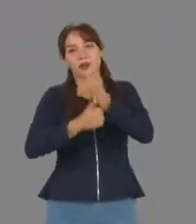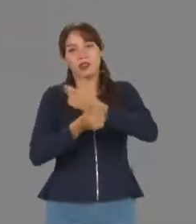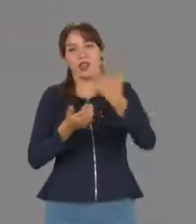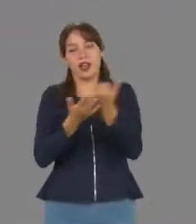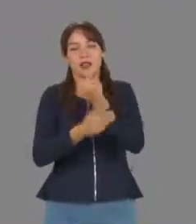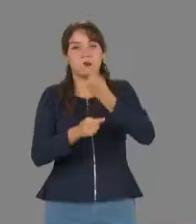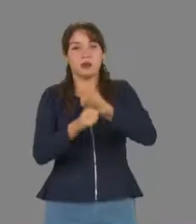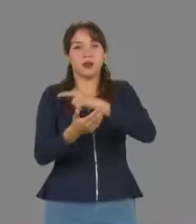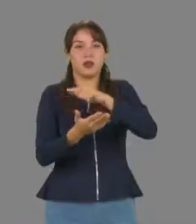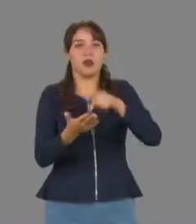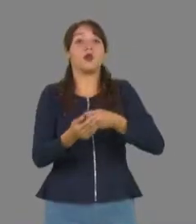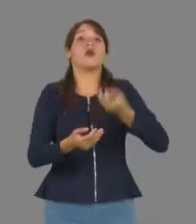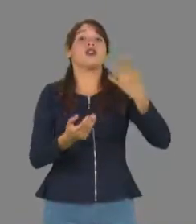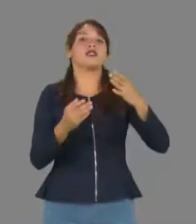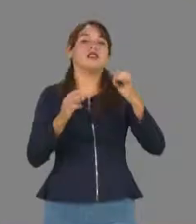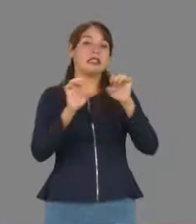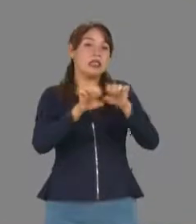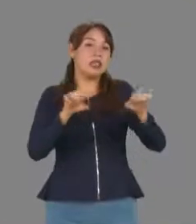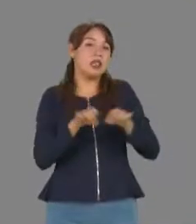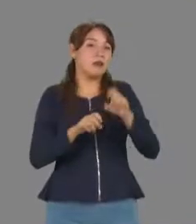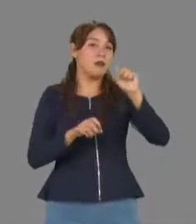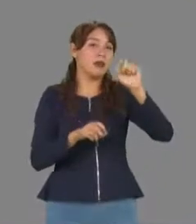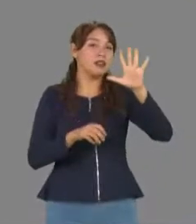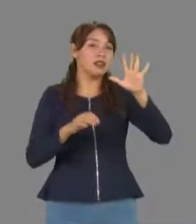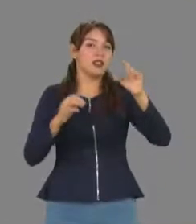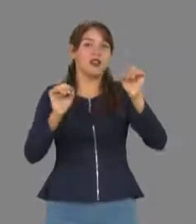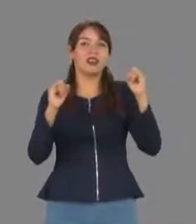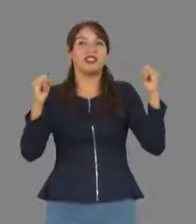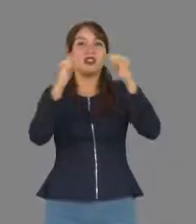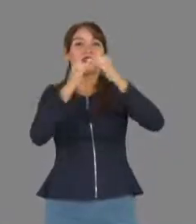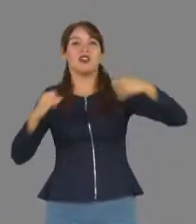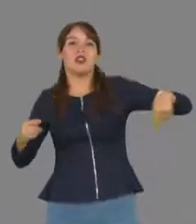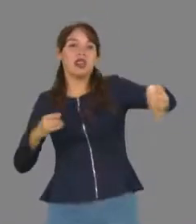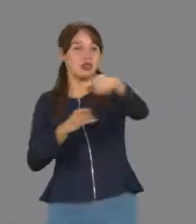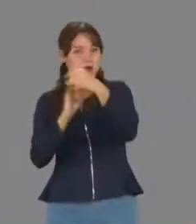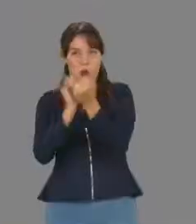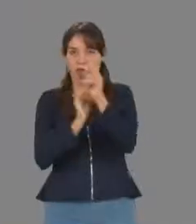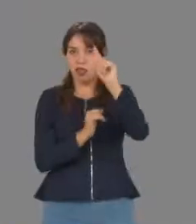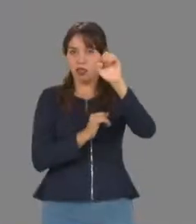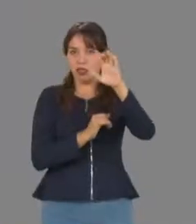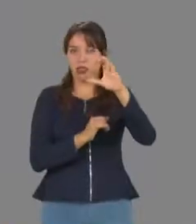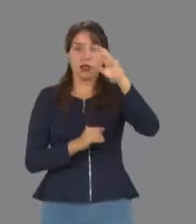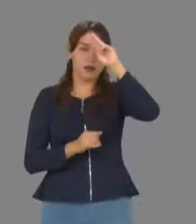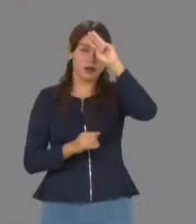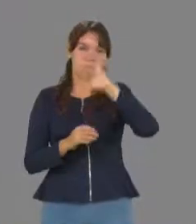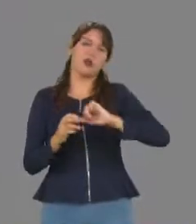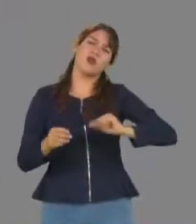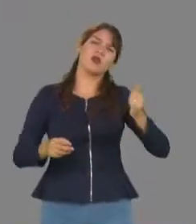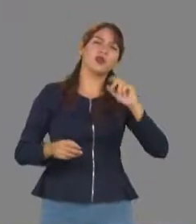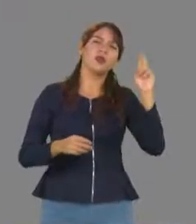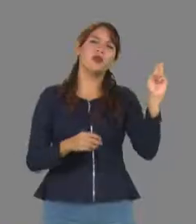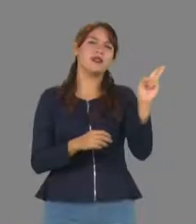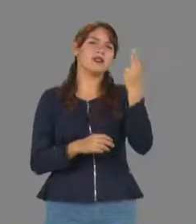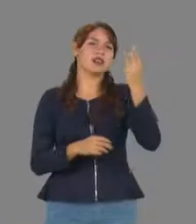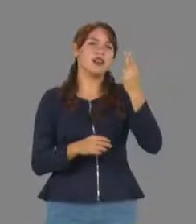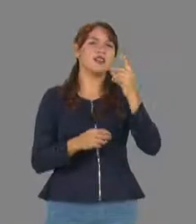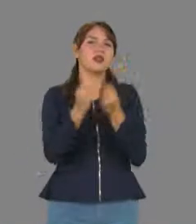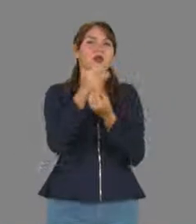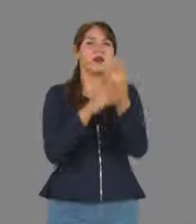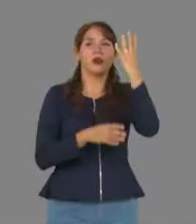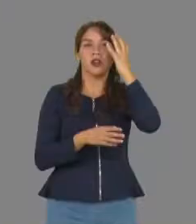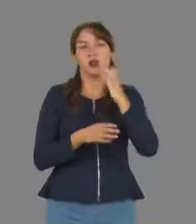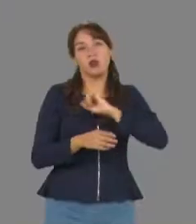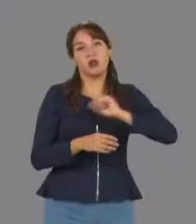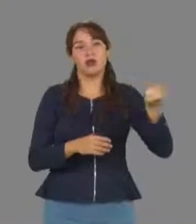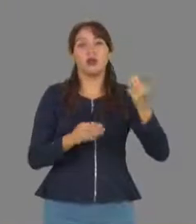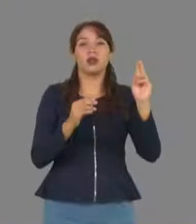que reunió a 25 equipos de instituciones como el Instituto Tecnológico de Estudios Superiores de Monterrey, la Universidad Autónoma de Nuevo León, la Universidad